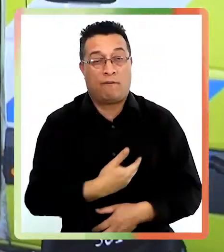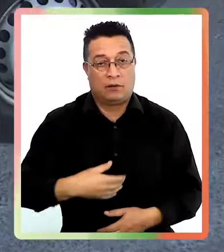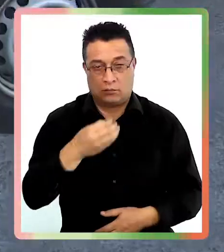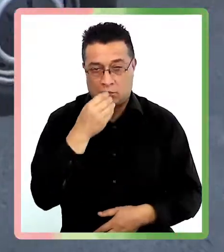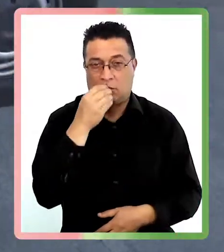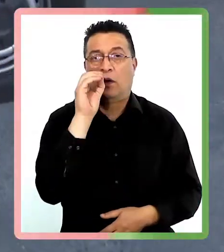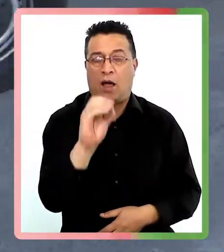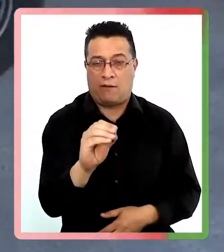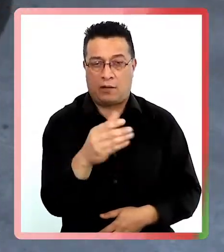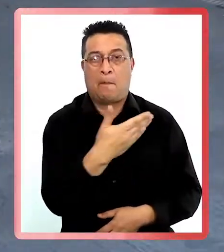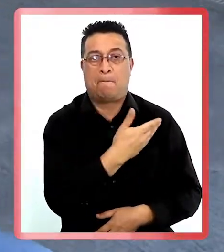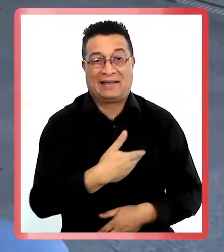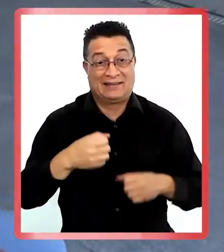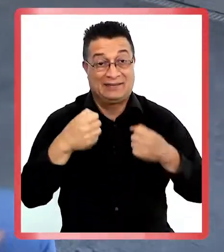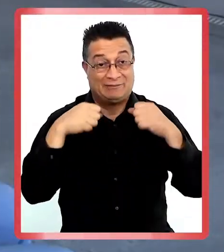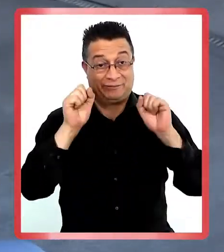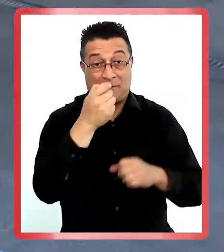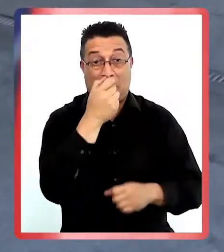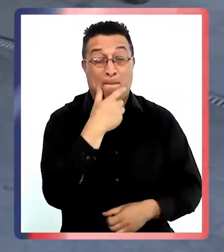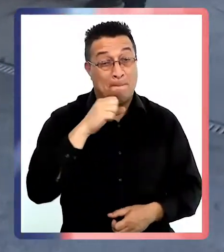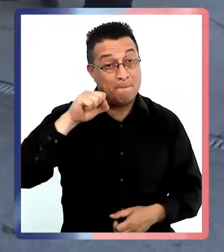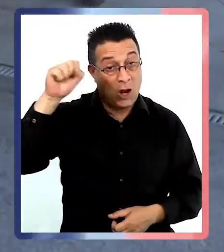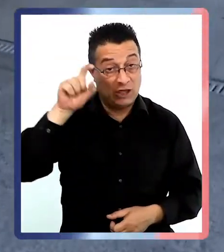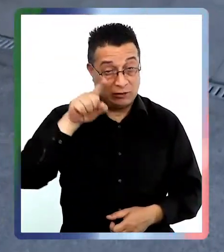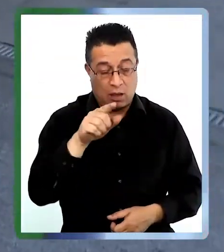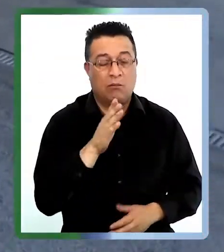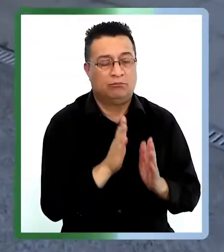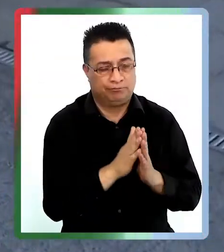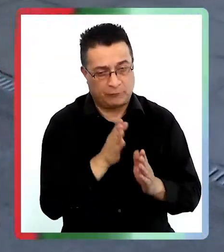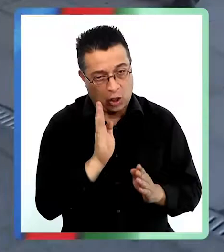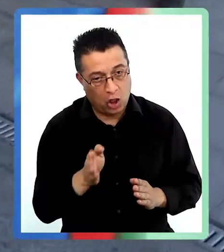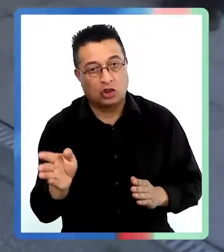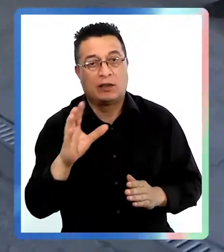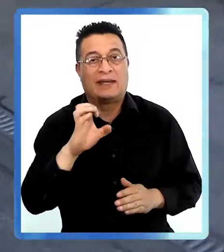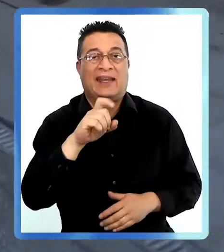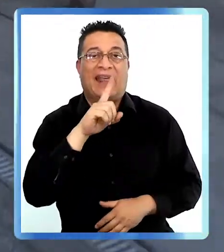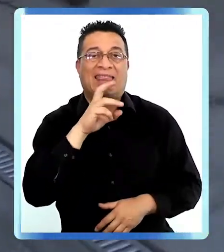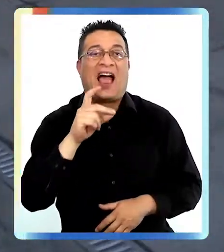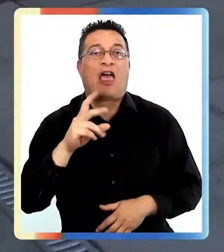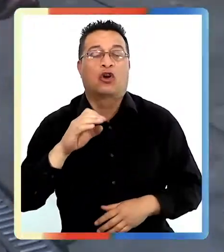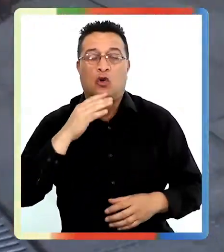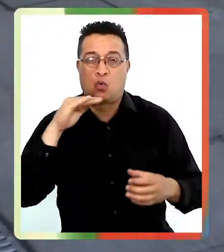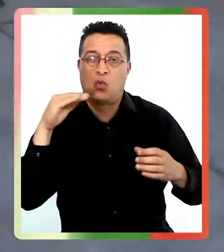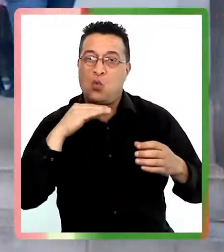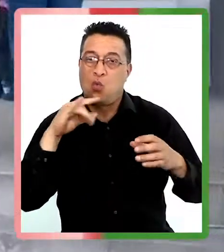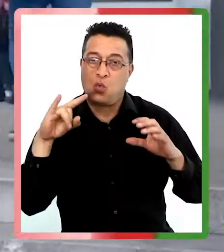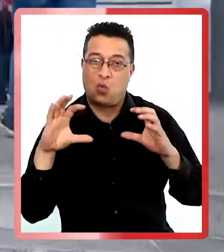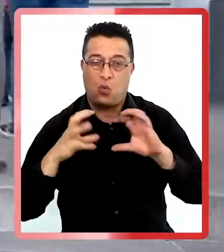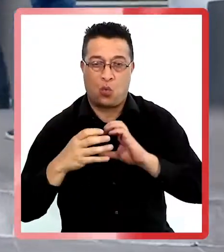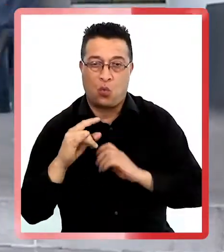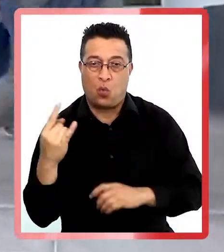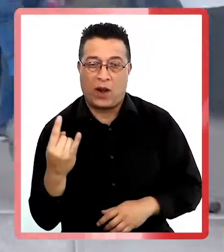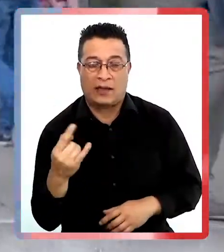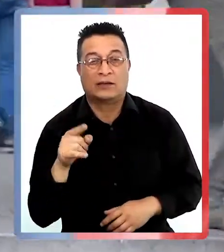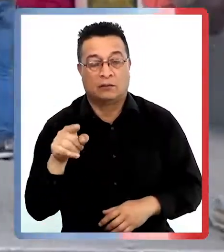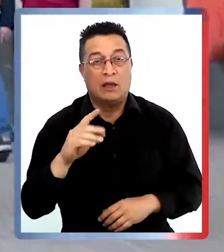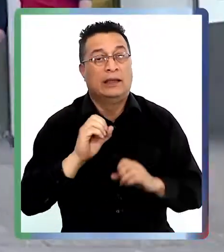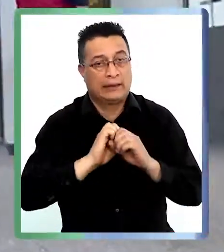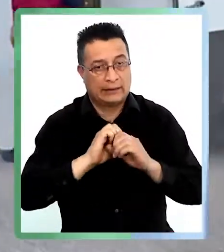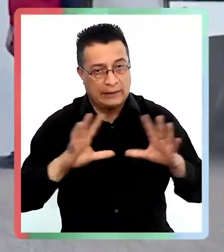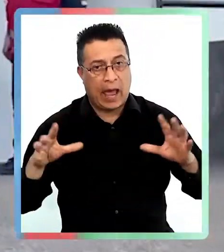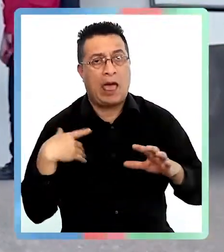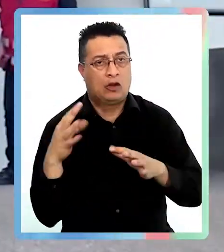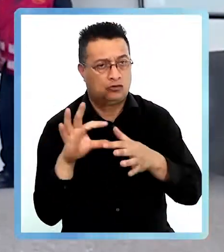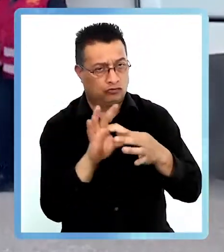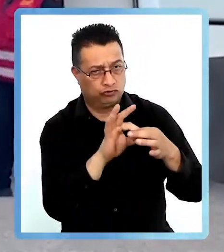el gobierno reiteró el llamado al presidente electo, Gabriel Boric, para mantener el estado de emergencia. Se necesitan señales claras